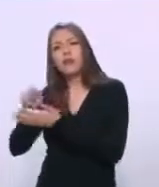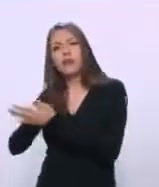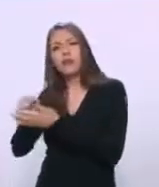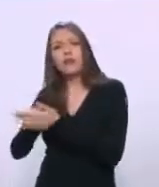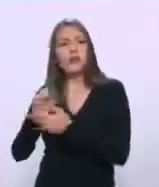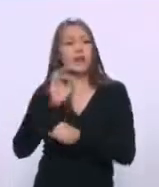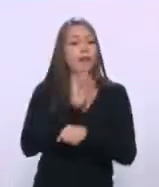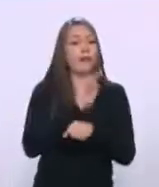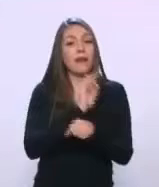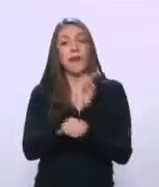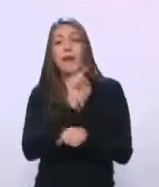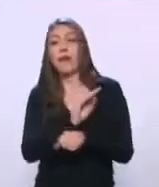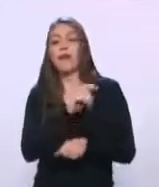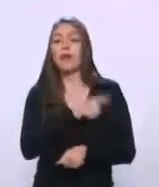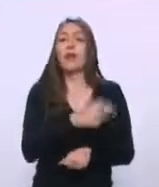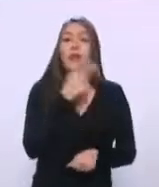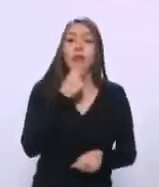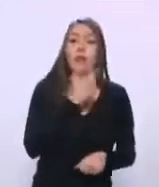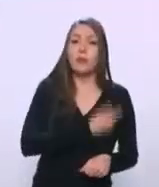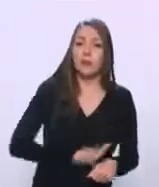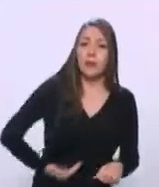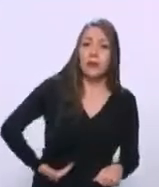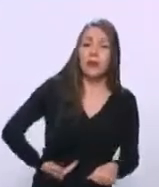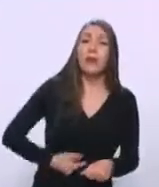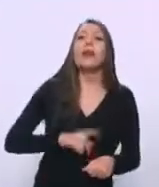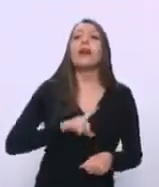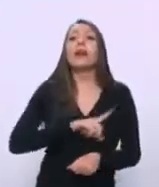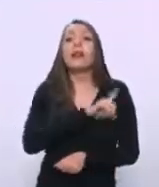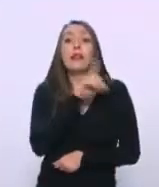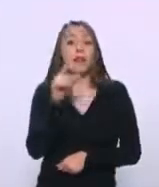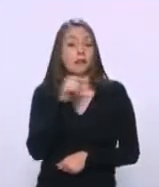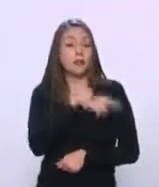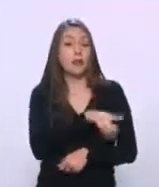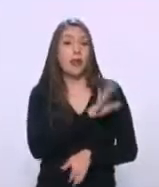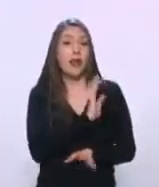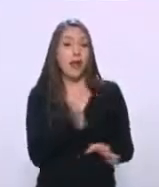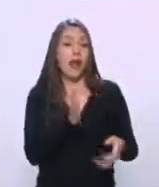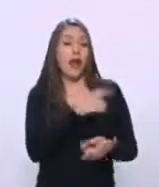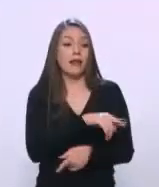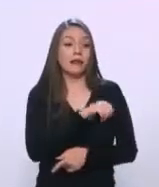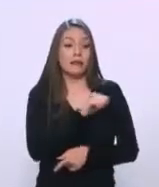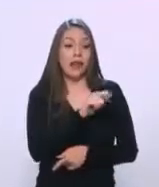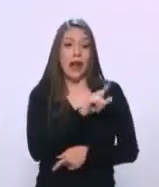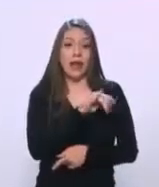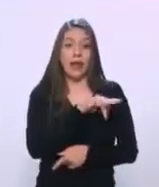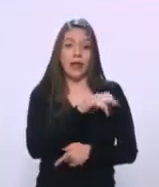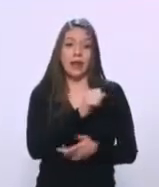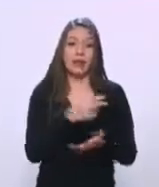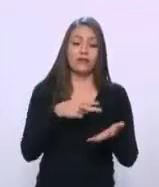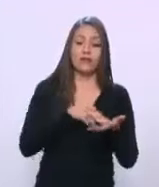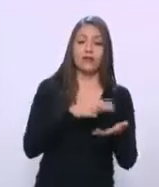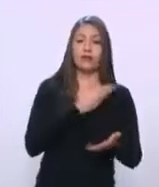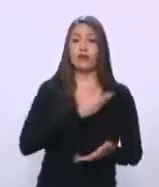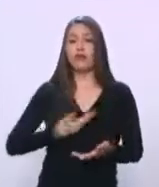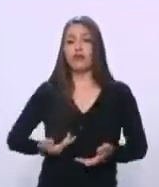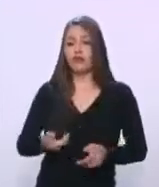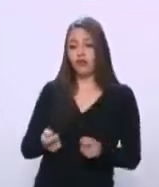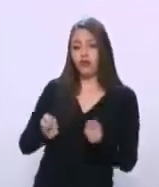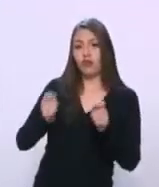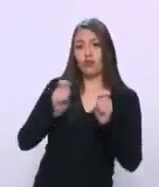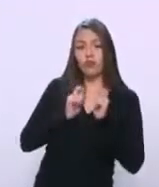él. Y esto fue premiado una vez que Salinas tomó la presidencia. Y le